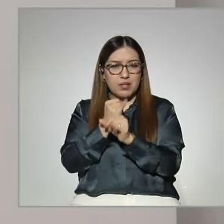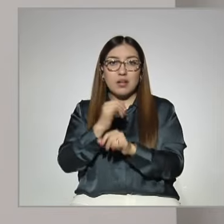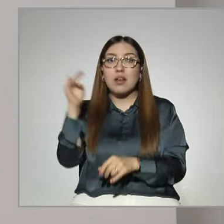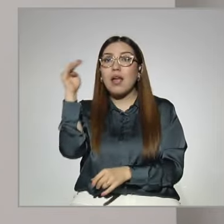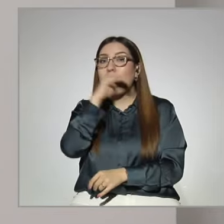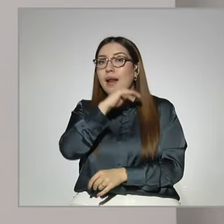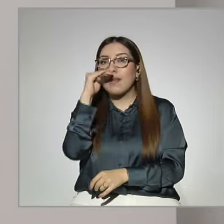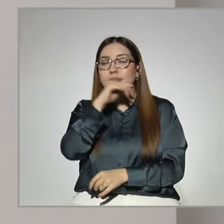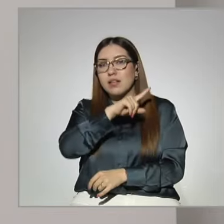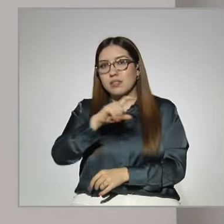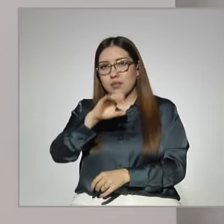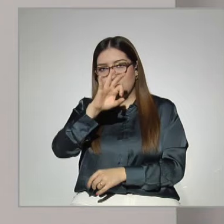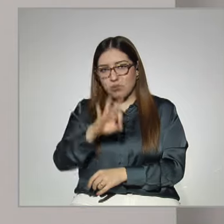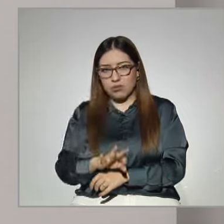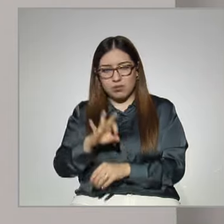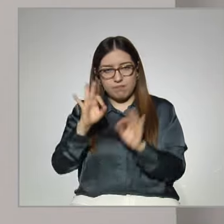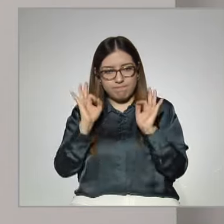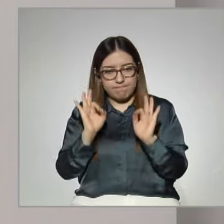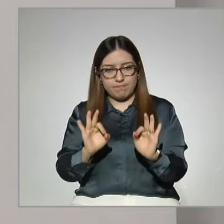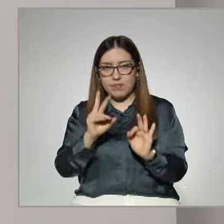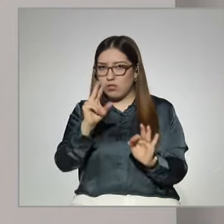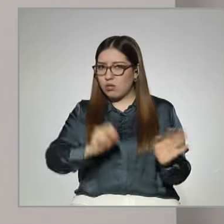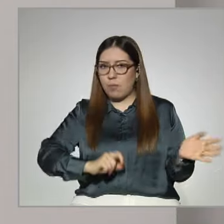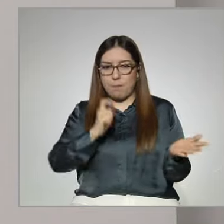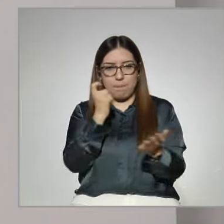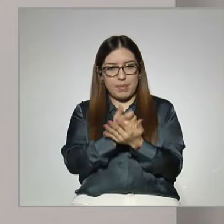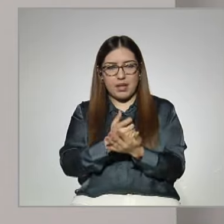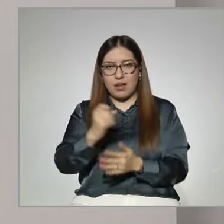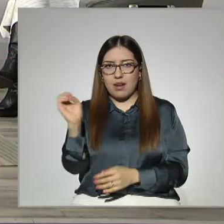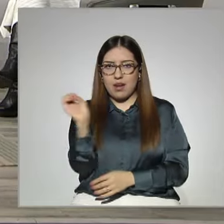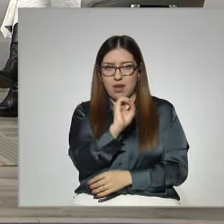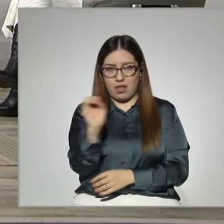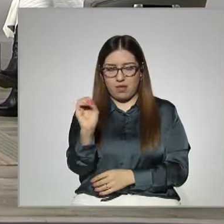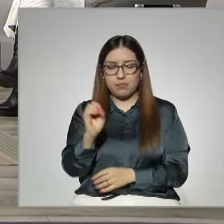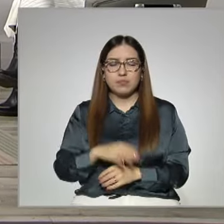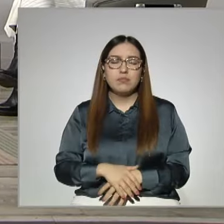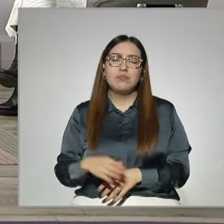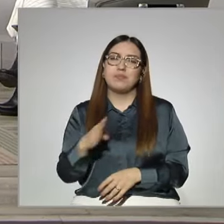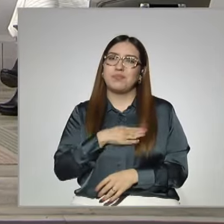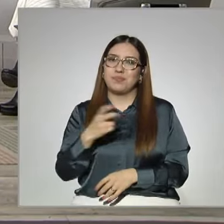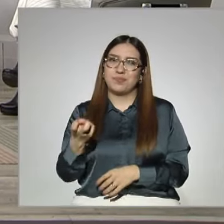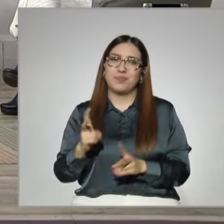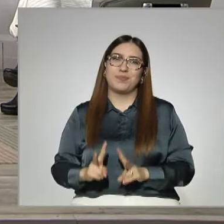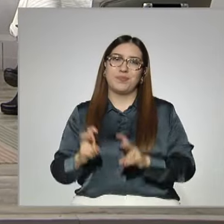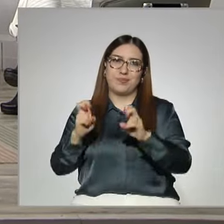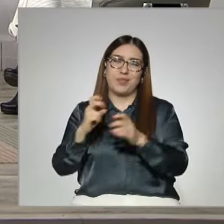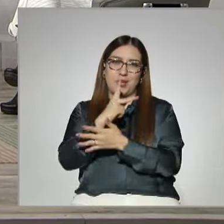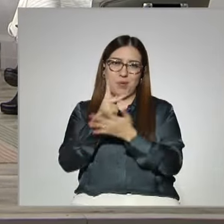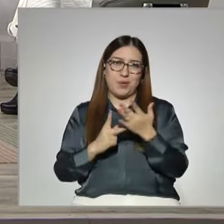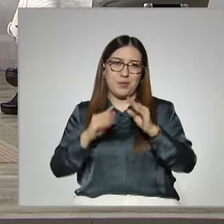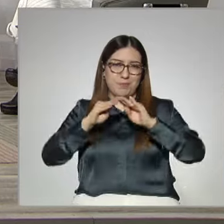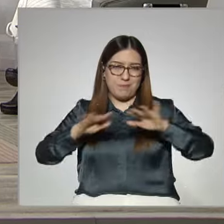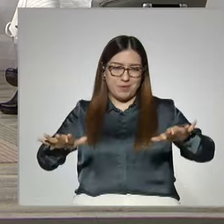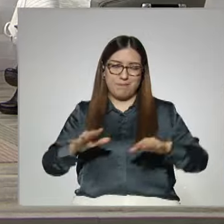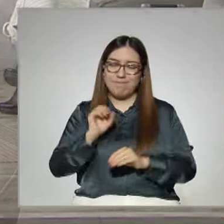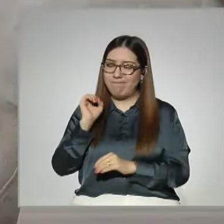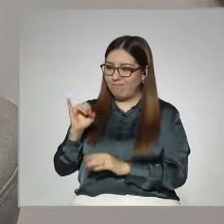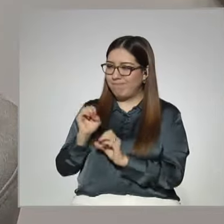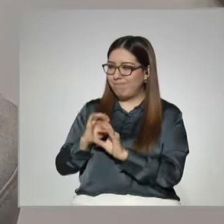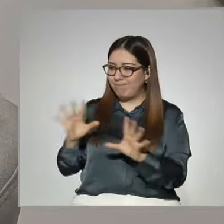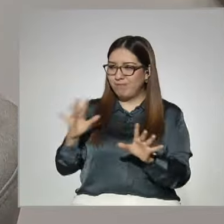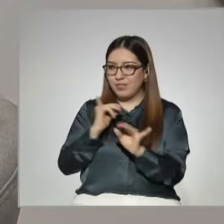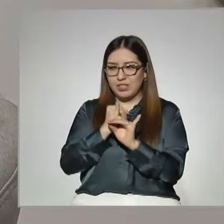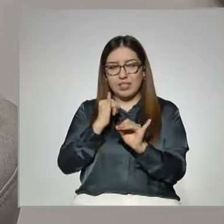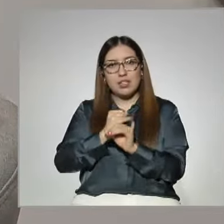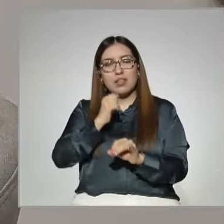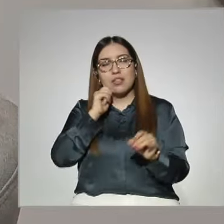gratis desde el inicio hasta el fin no se paga absolutamente nada. Pues, el programa se queda en redes, Diana, para que lo chequen. Sí, Lupita, en redes